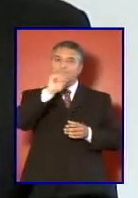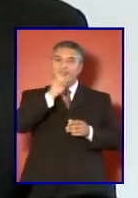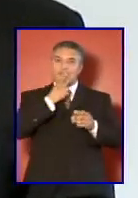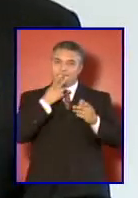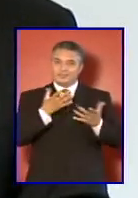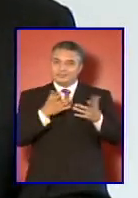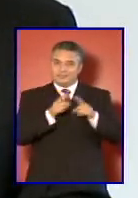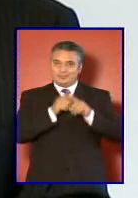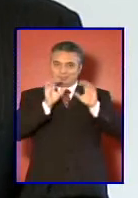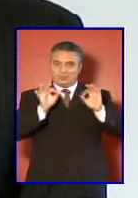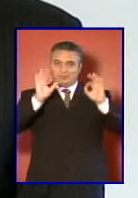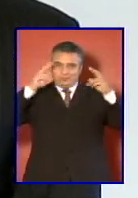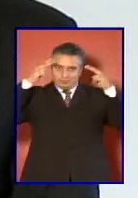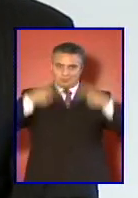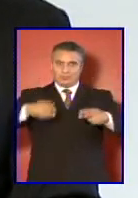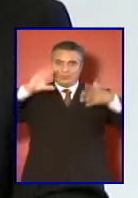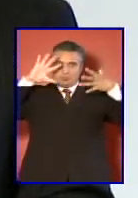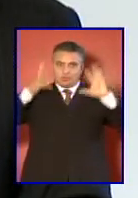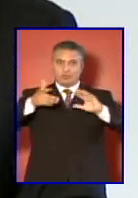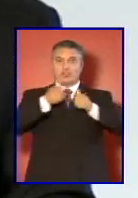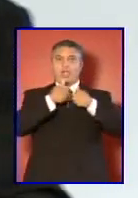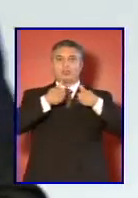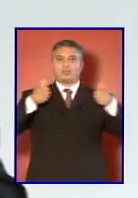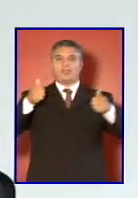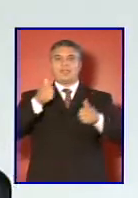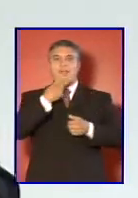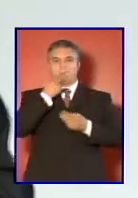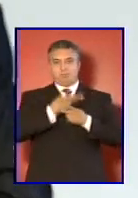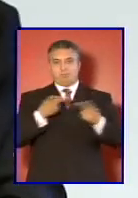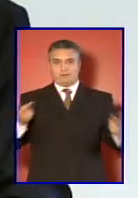que corresponde al mundo de la autoridad pública